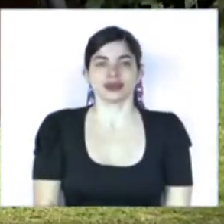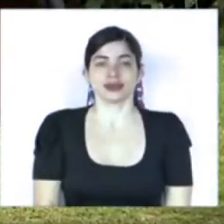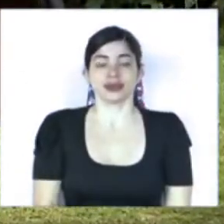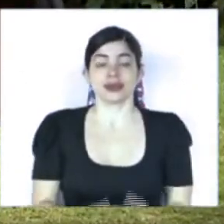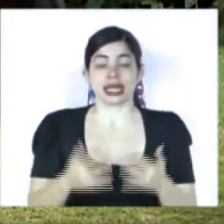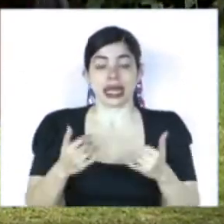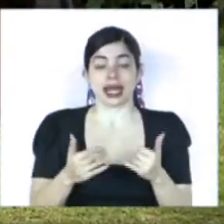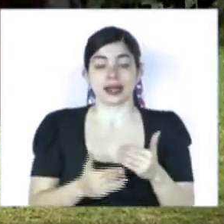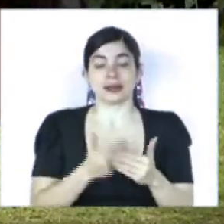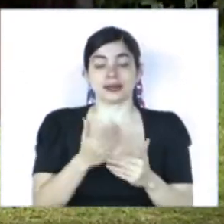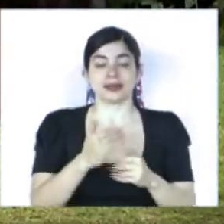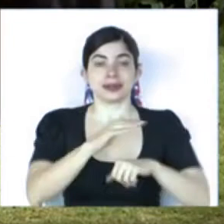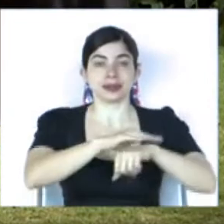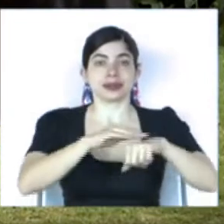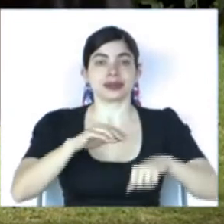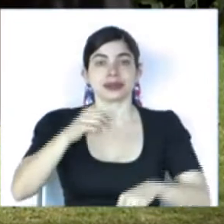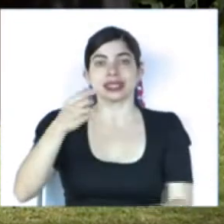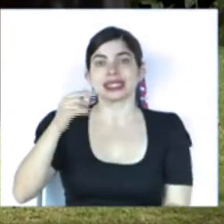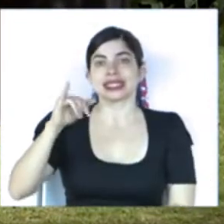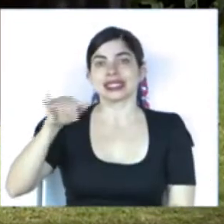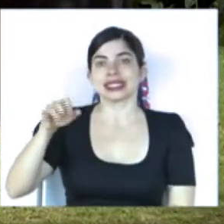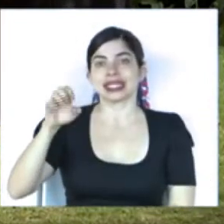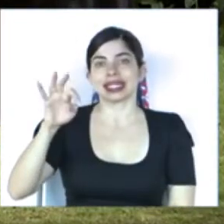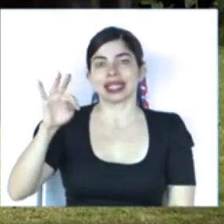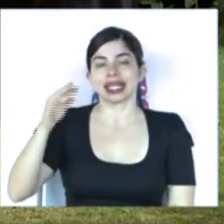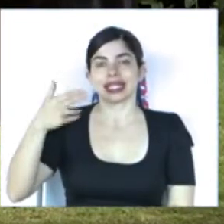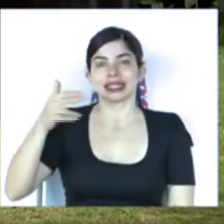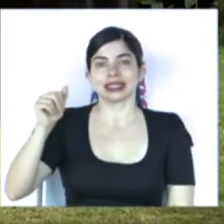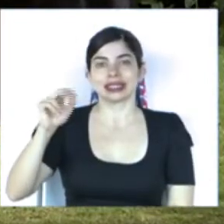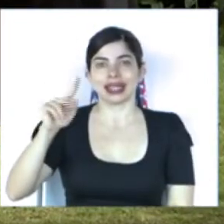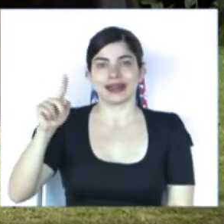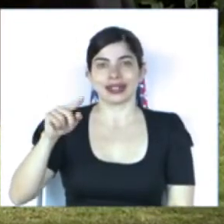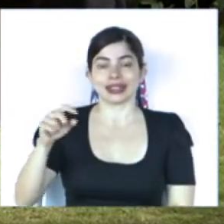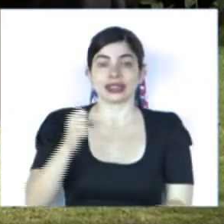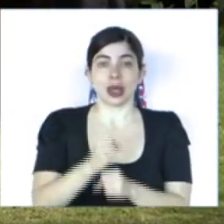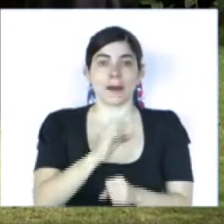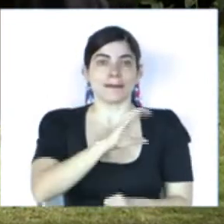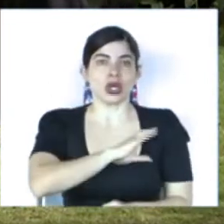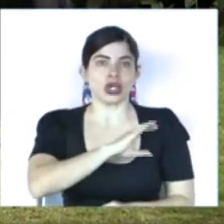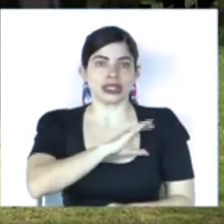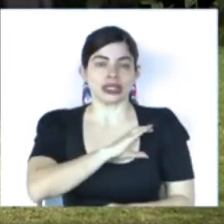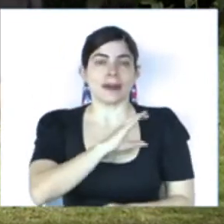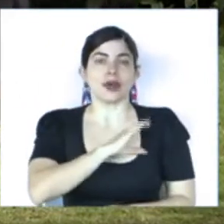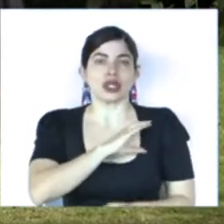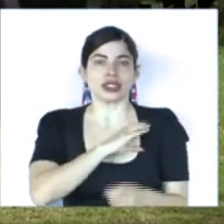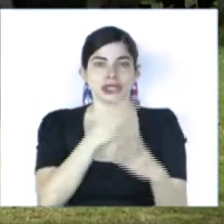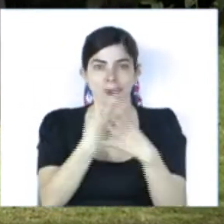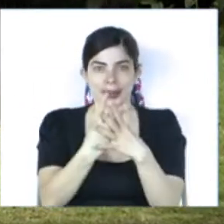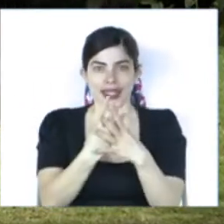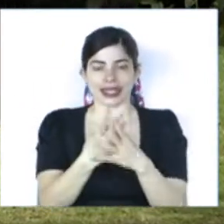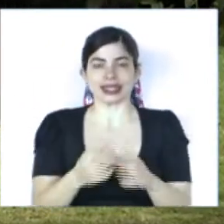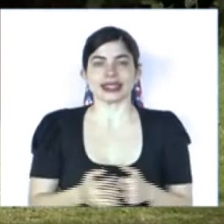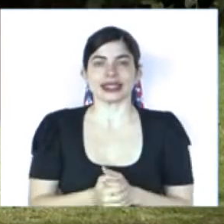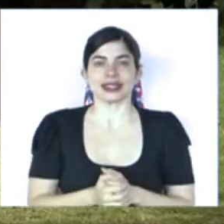Seguidamente llamamos a Gidget Chávez Valverde Funcionaria Policial de la Policía Penitenciaria